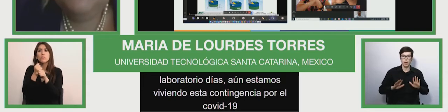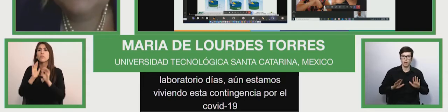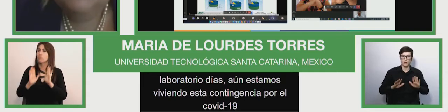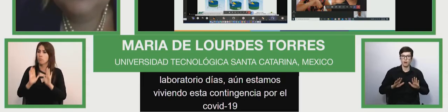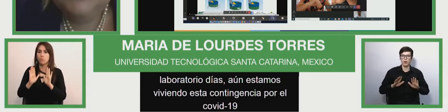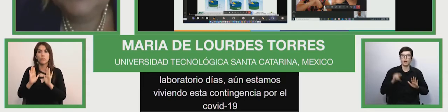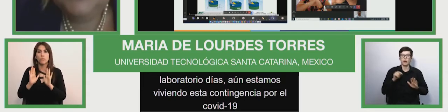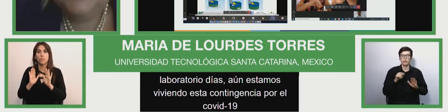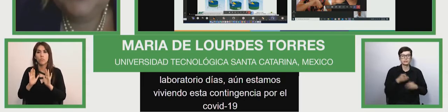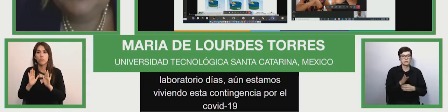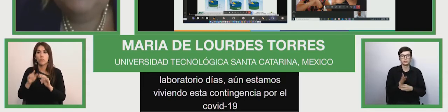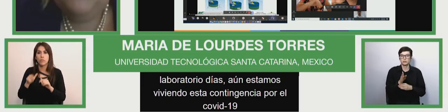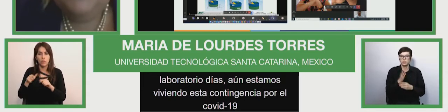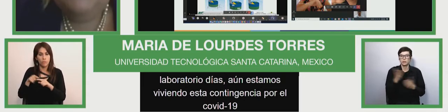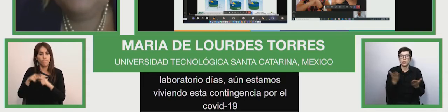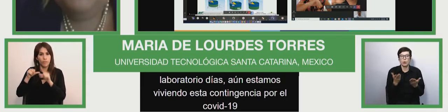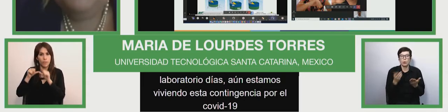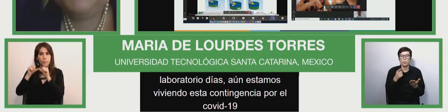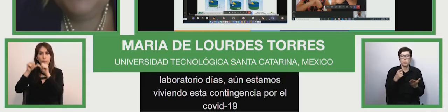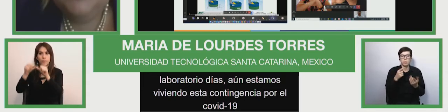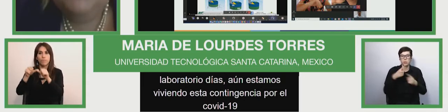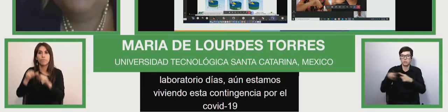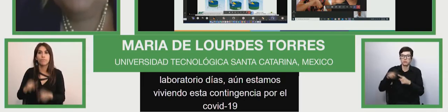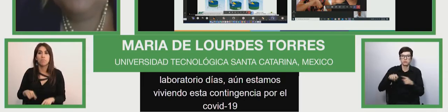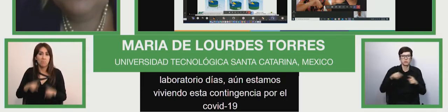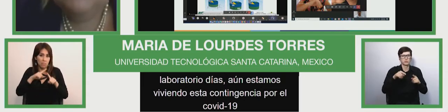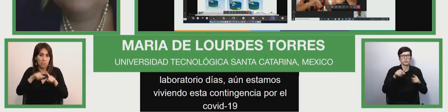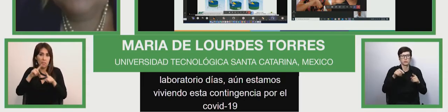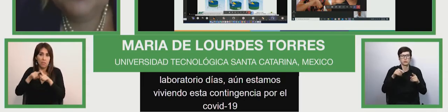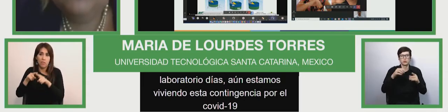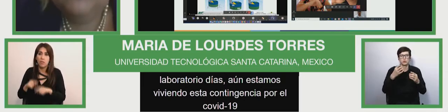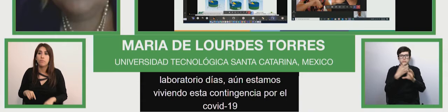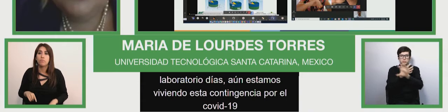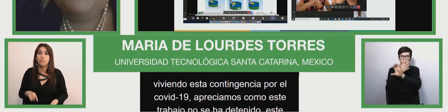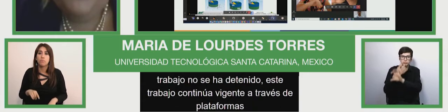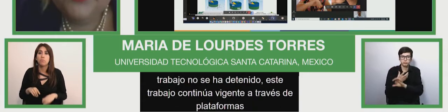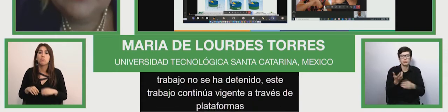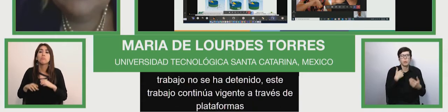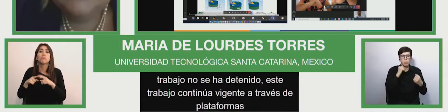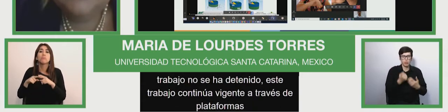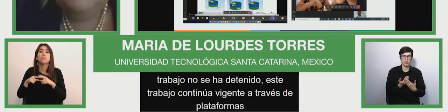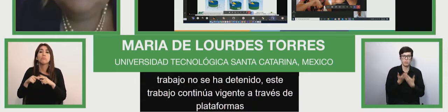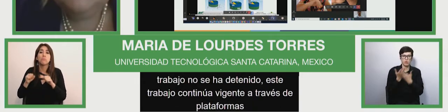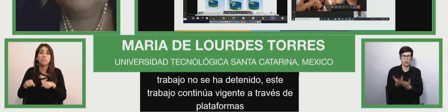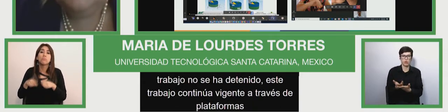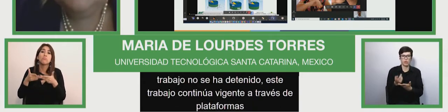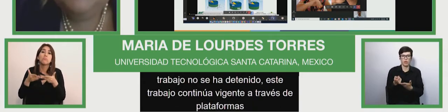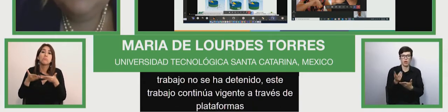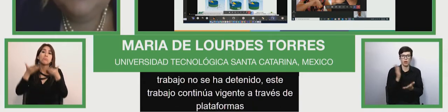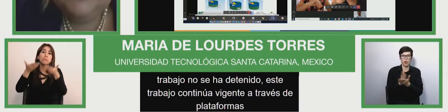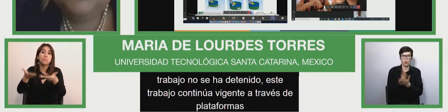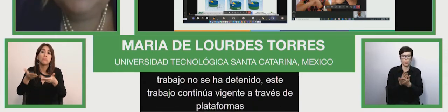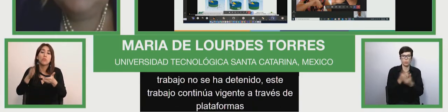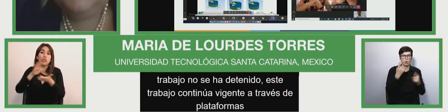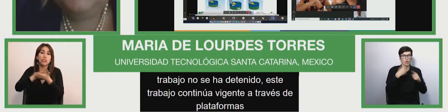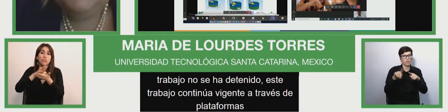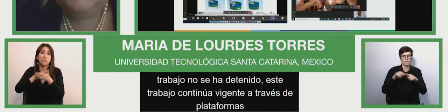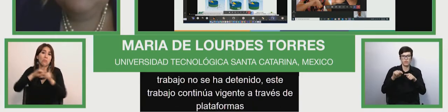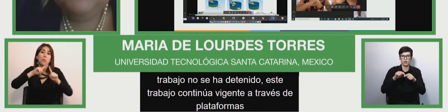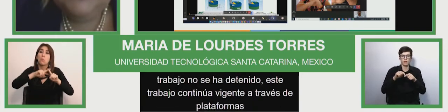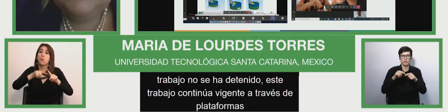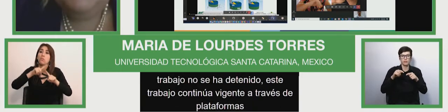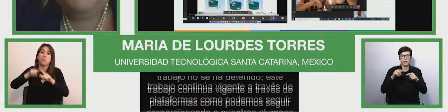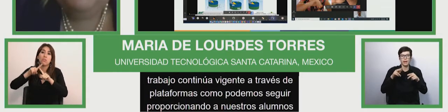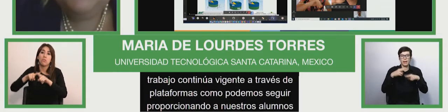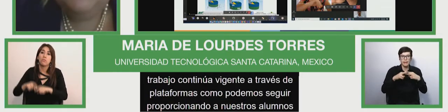plataformas como Teams que podemos seguir proporcionando a nuestros alumnos todas estas herramientas de accesibilidad donde el intérprete